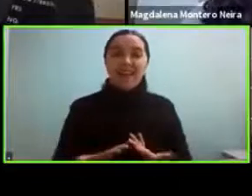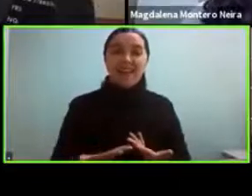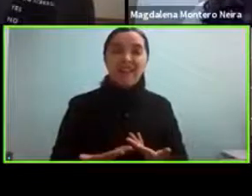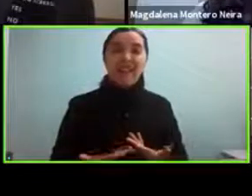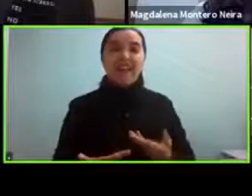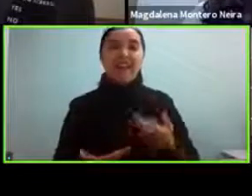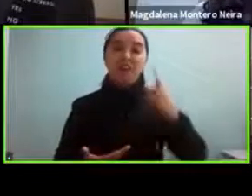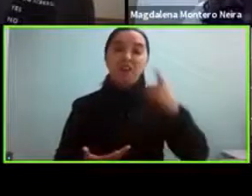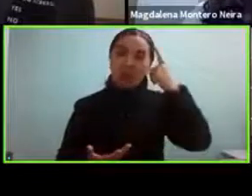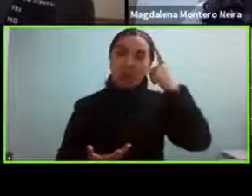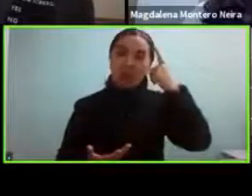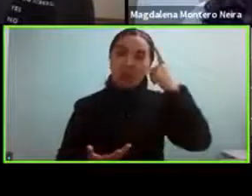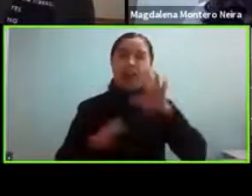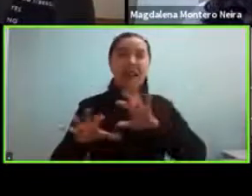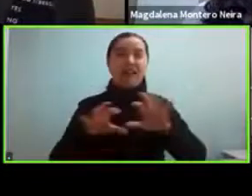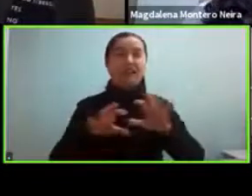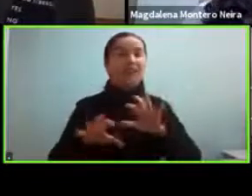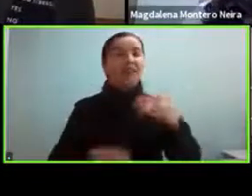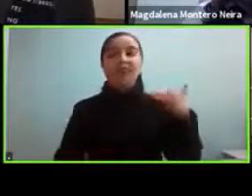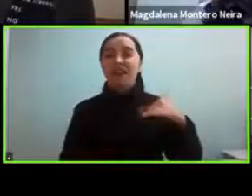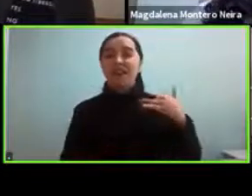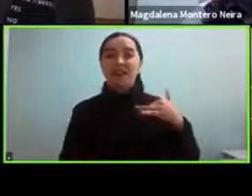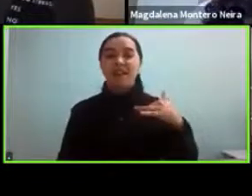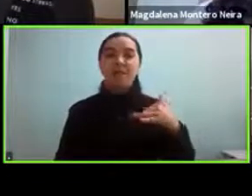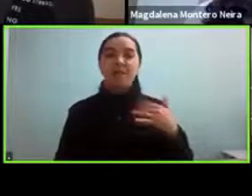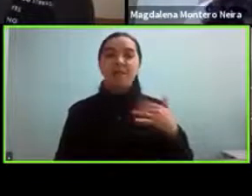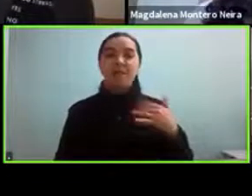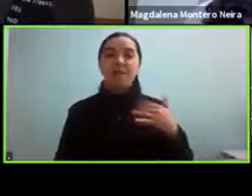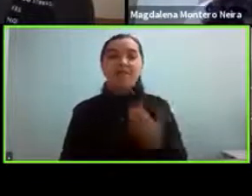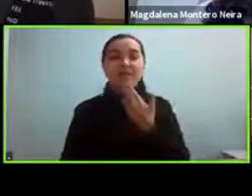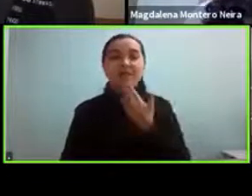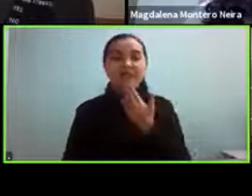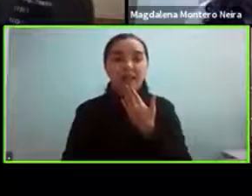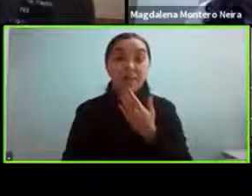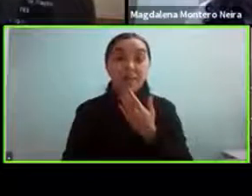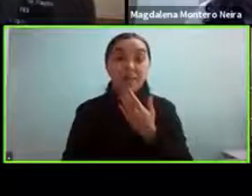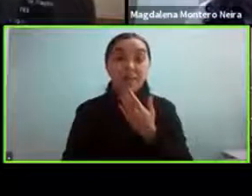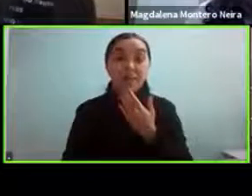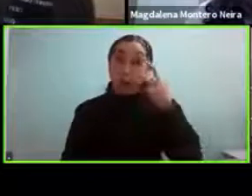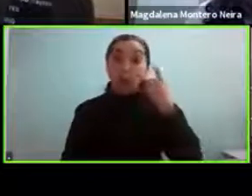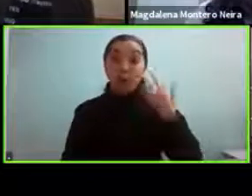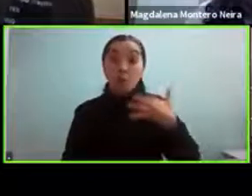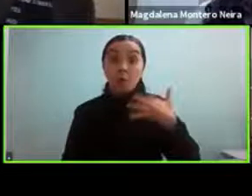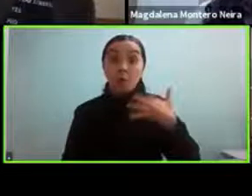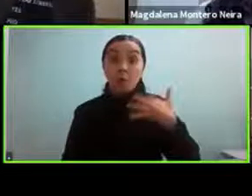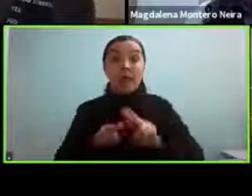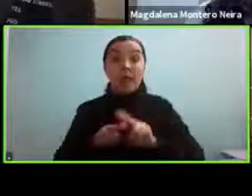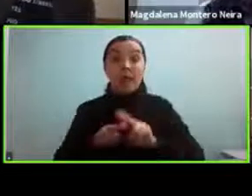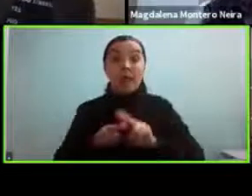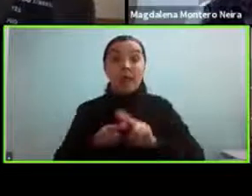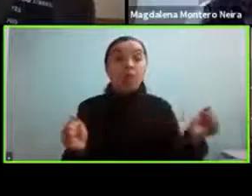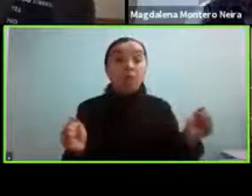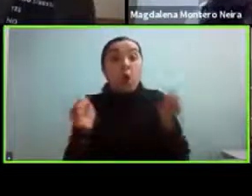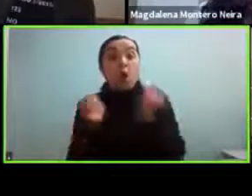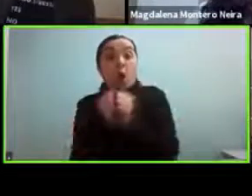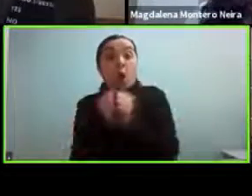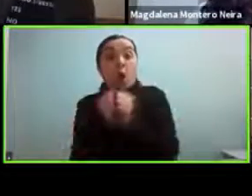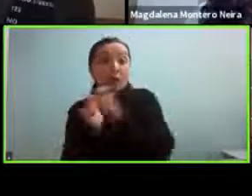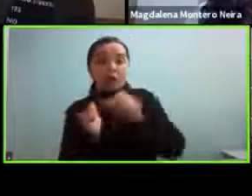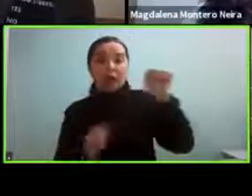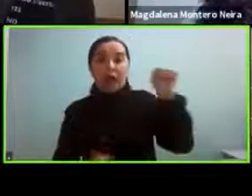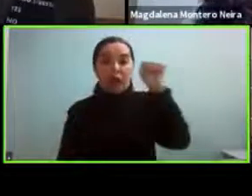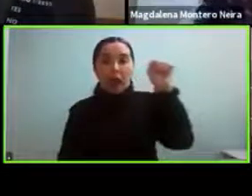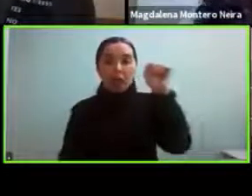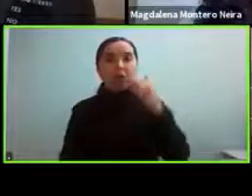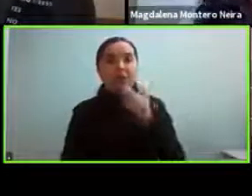tipo de actividades son muy importantes también creo que son muy importantes que se realicen con personas en el espectro autista también participantes ¿sí?